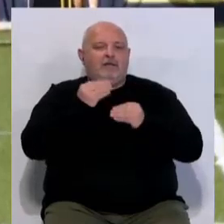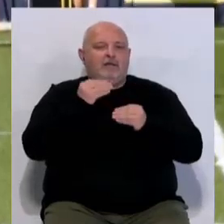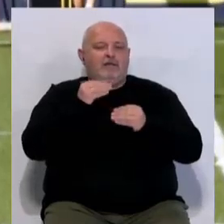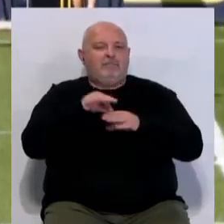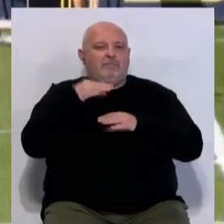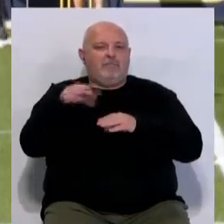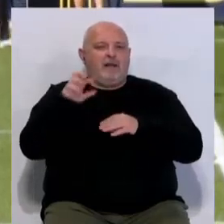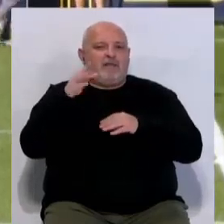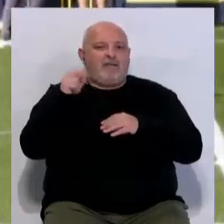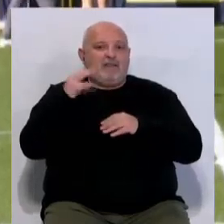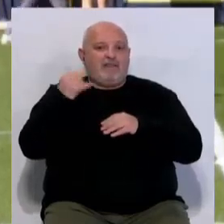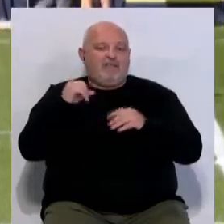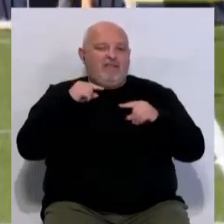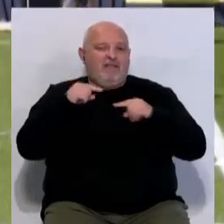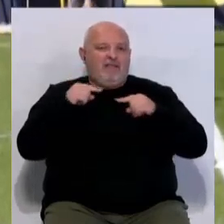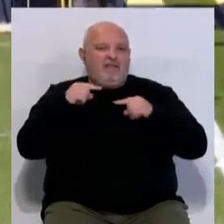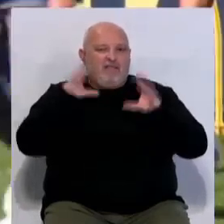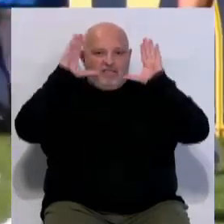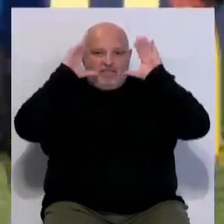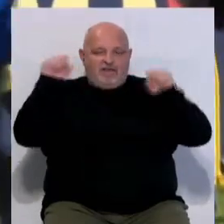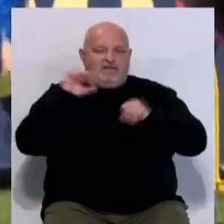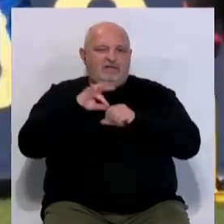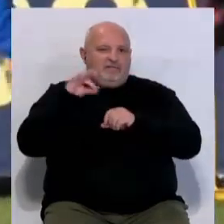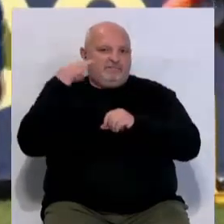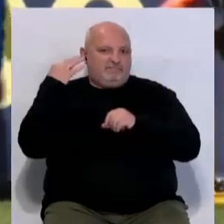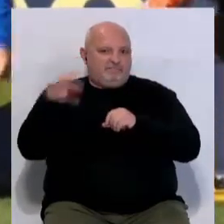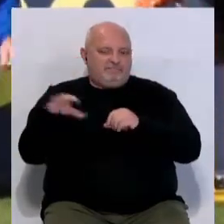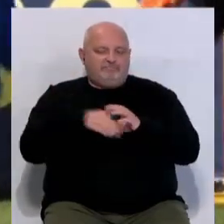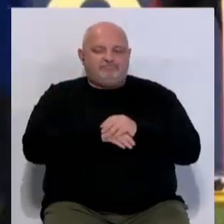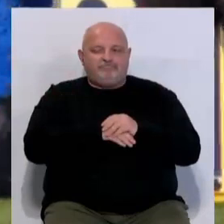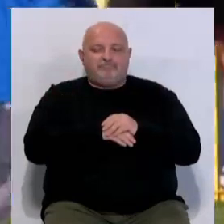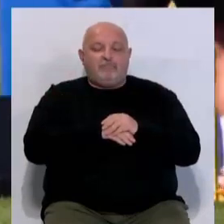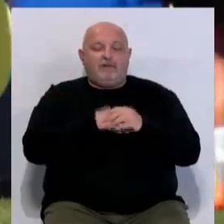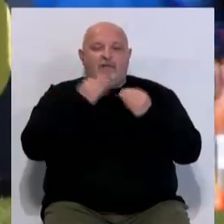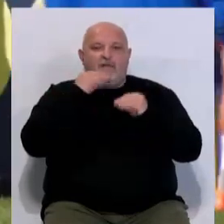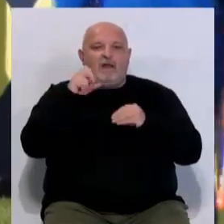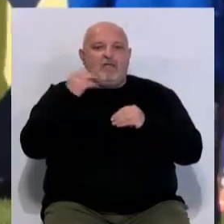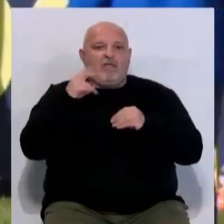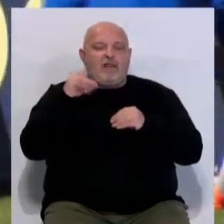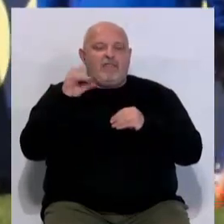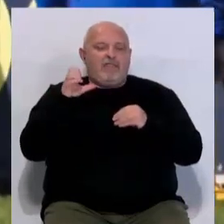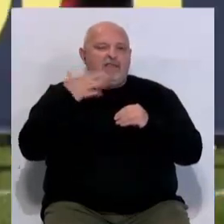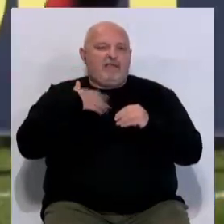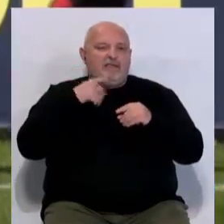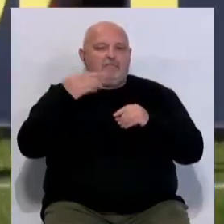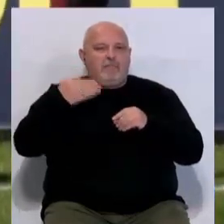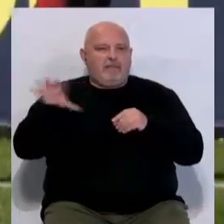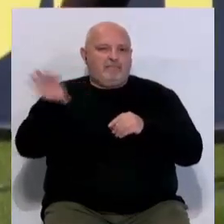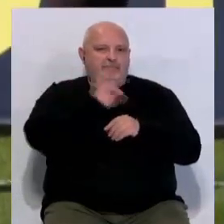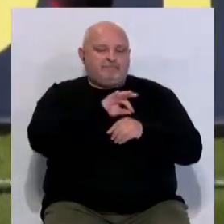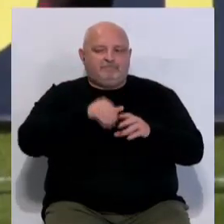destitución de Rafa Benítez en el banquillo de Real Club Celta de Vigos. Les sustituye Claudio Giralde, técnico del B.